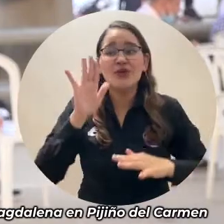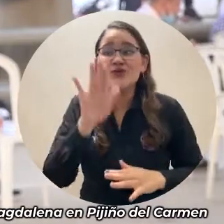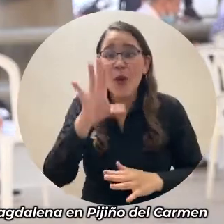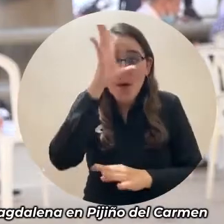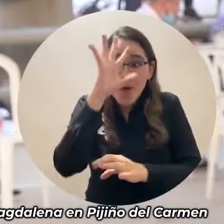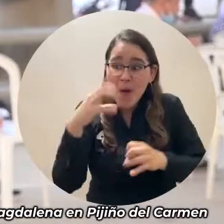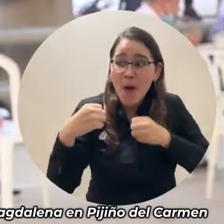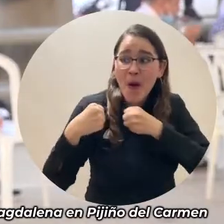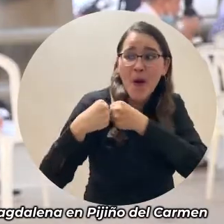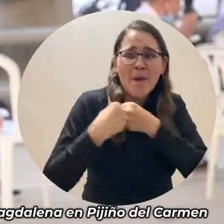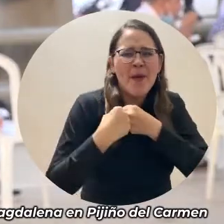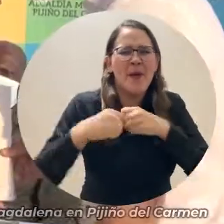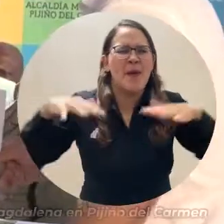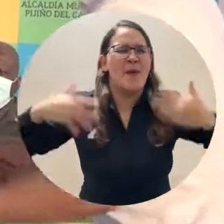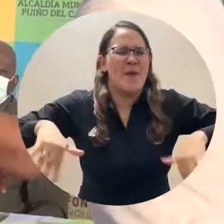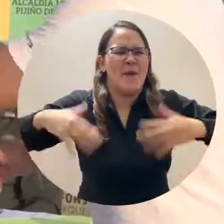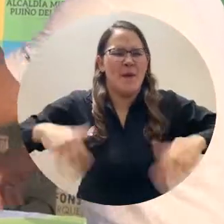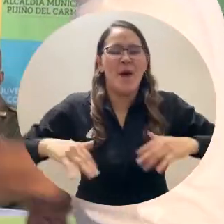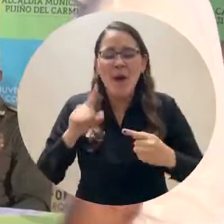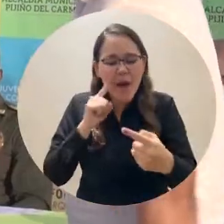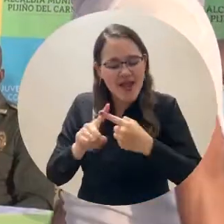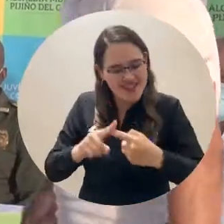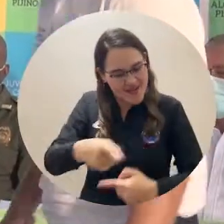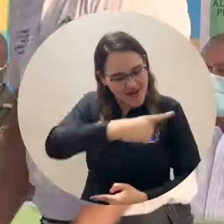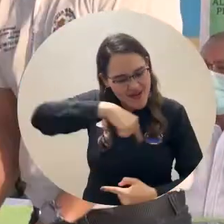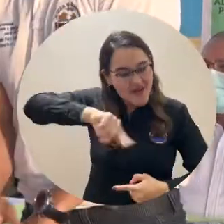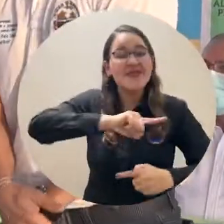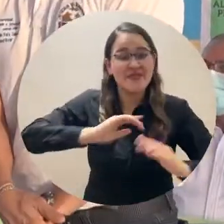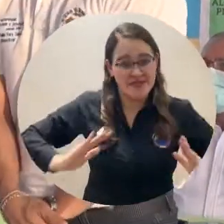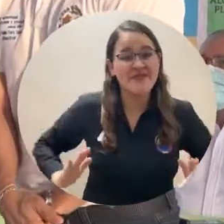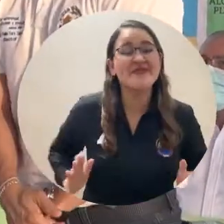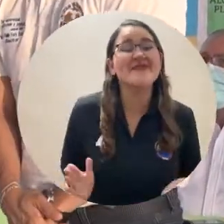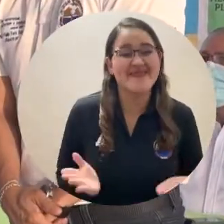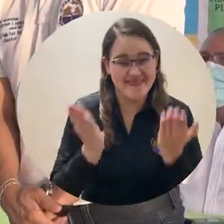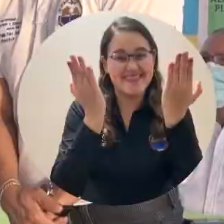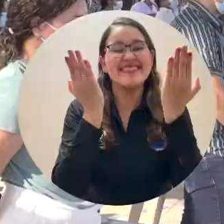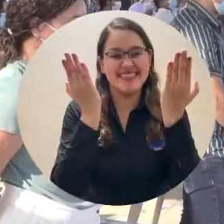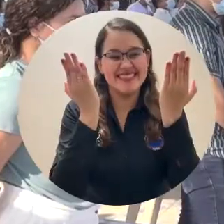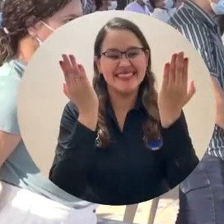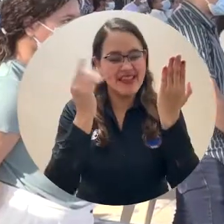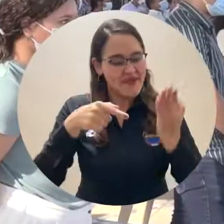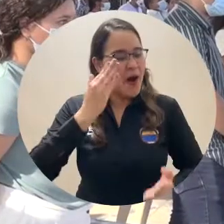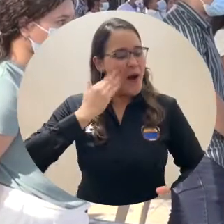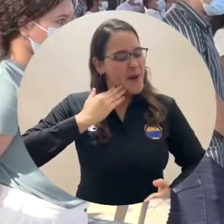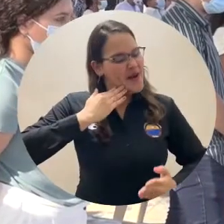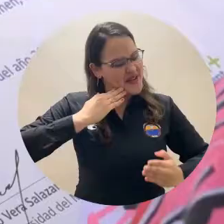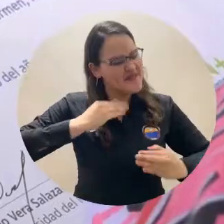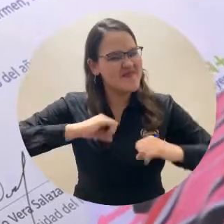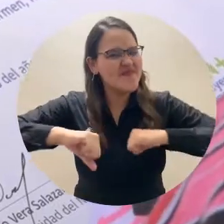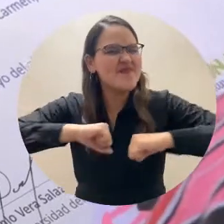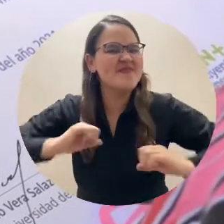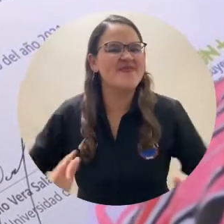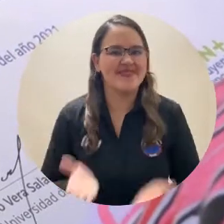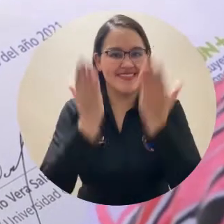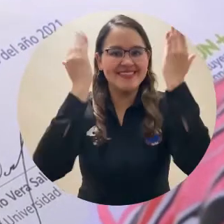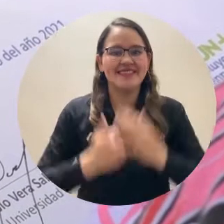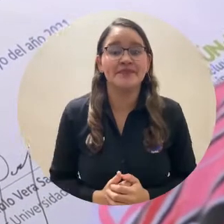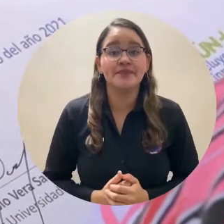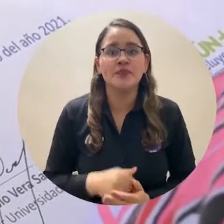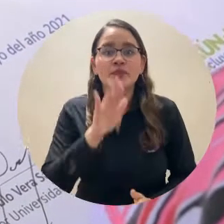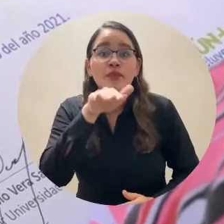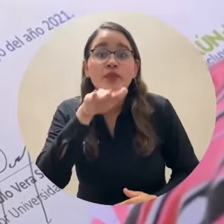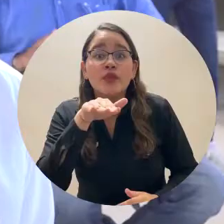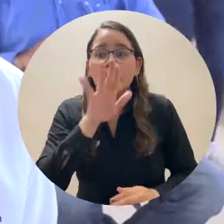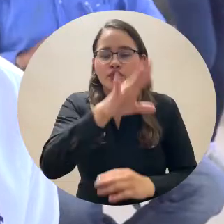convenio que hicieron partícipe para ayudarnos y poder sacar nuestra juventud adelante. El convenio específico